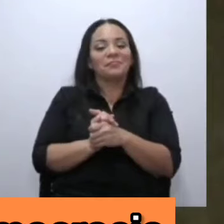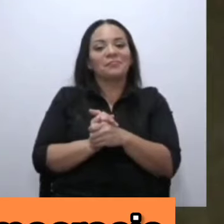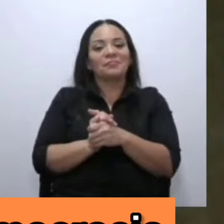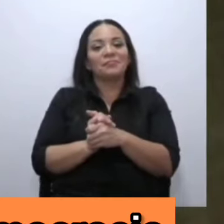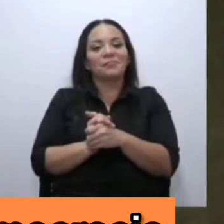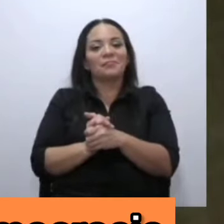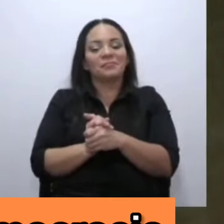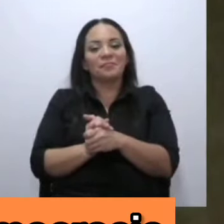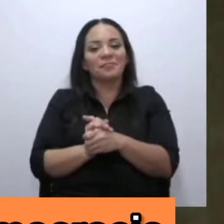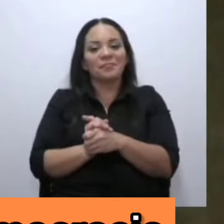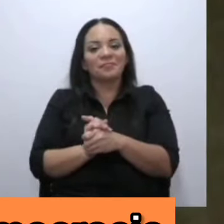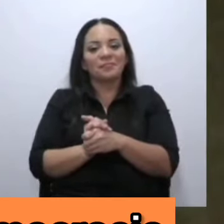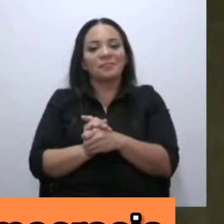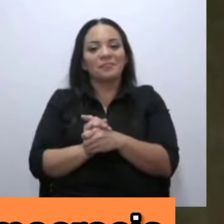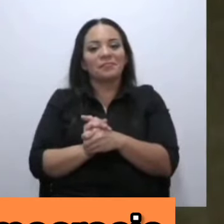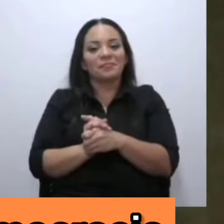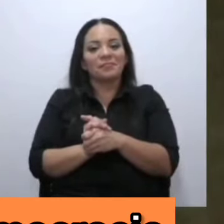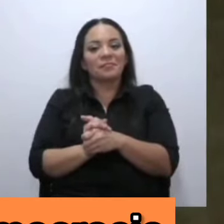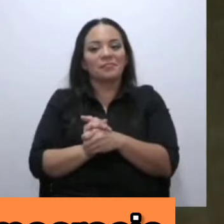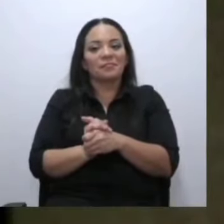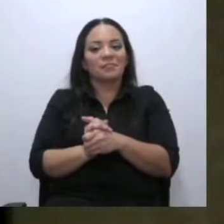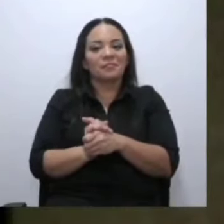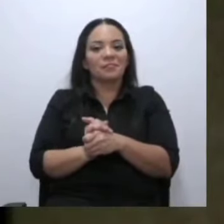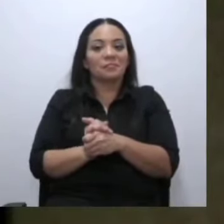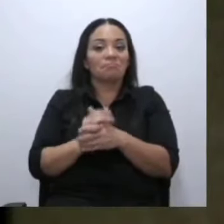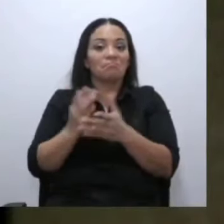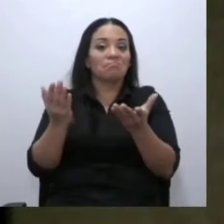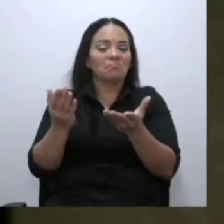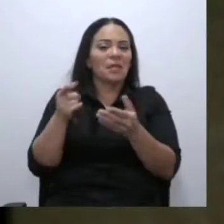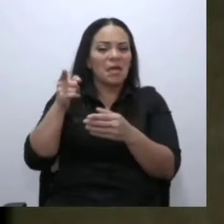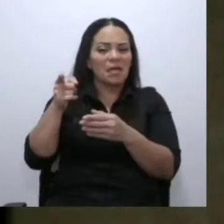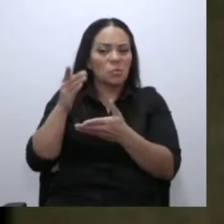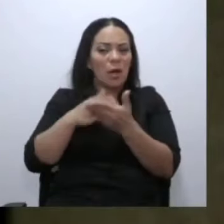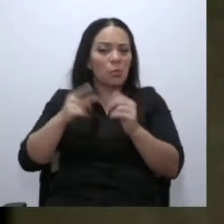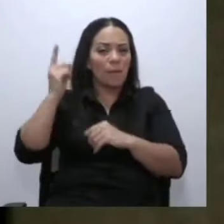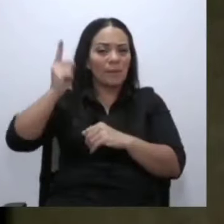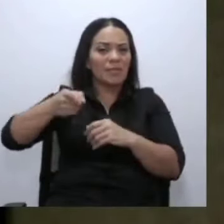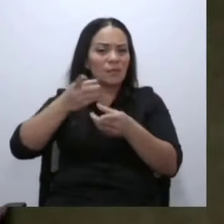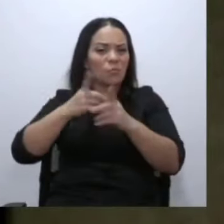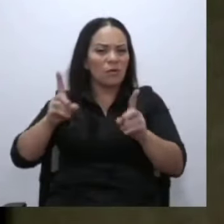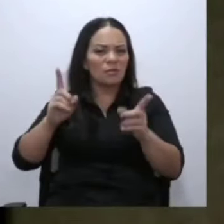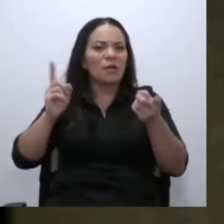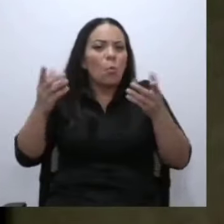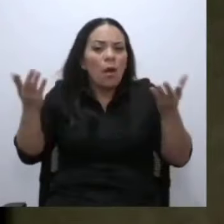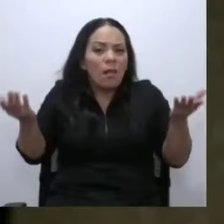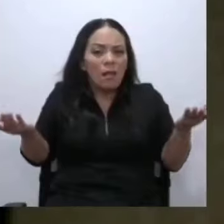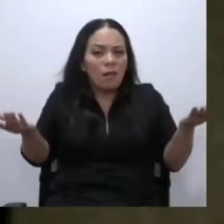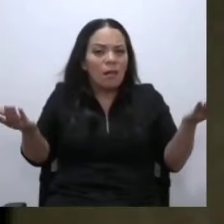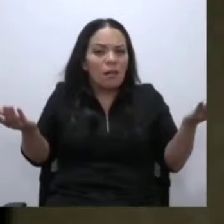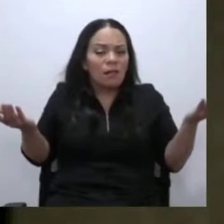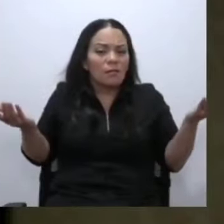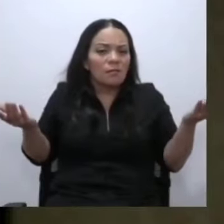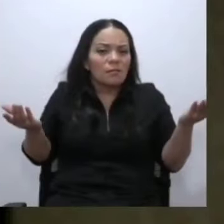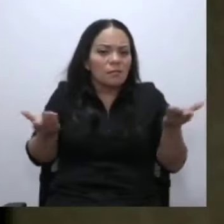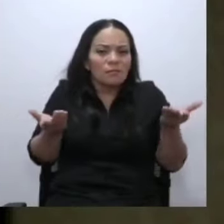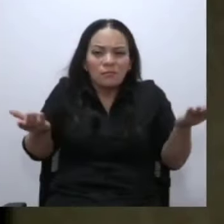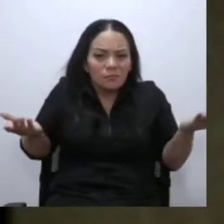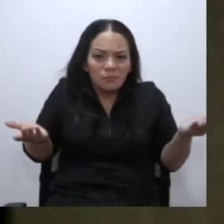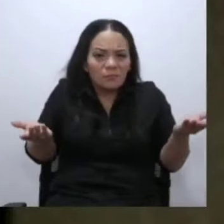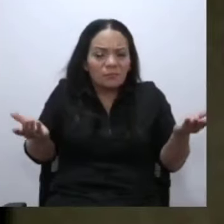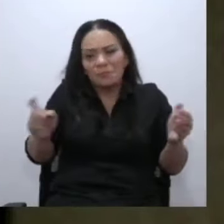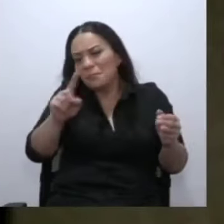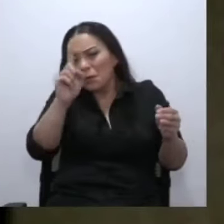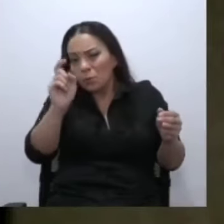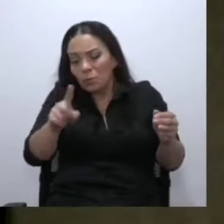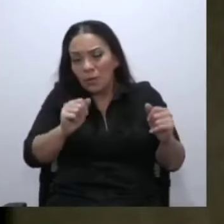plano… ¿y cuál amenaza la democracia? ¿Cuál? mira, está cumpliendo la